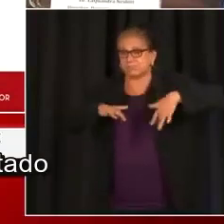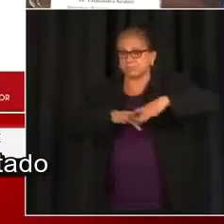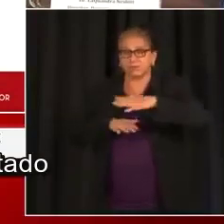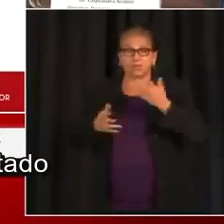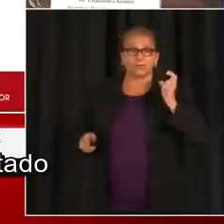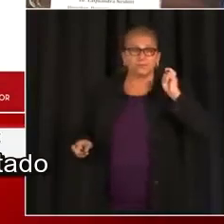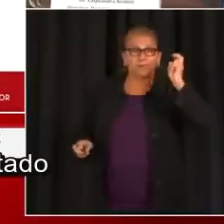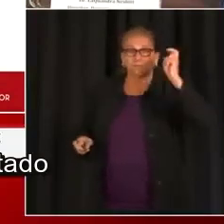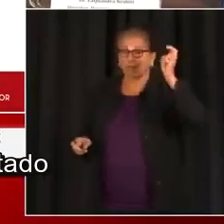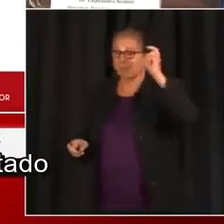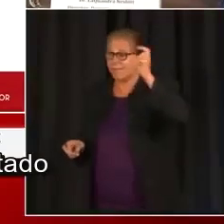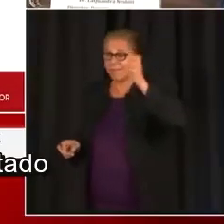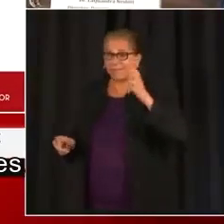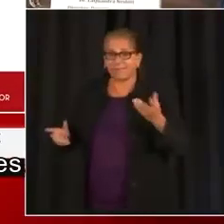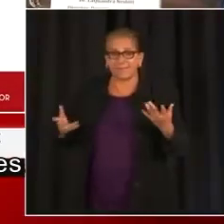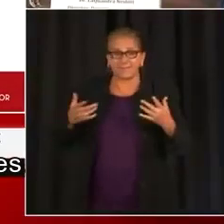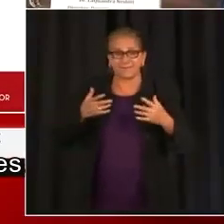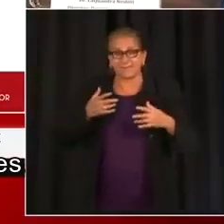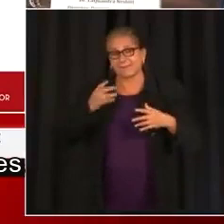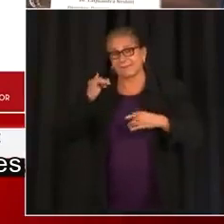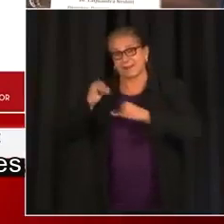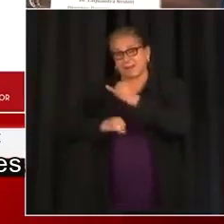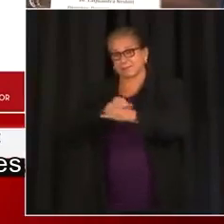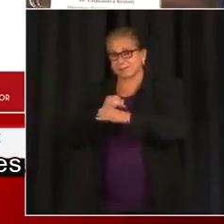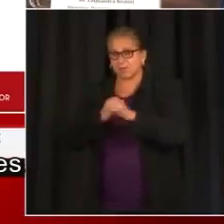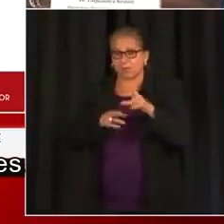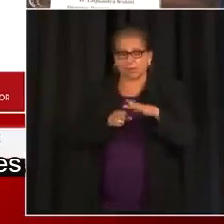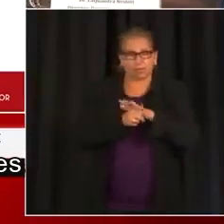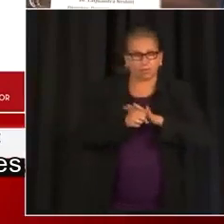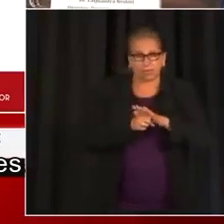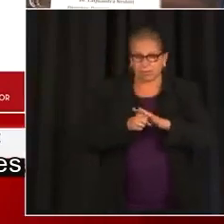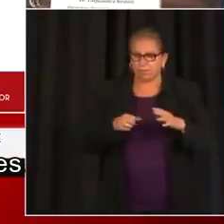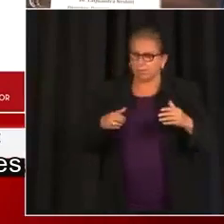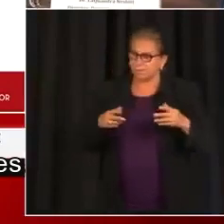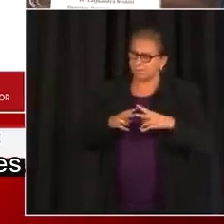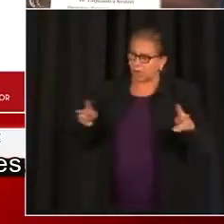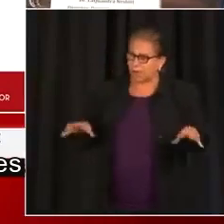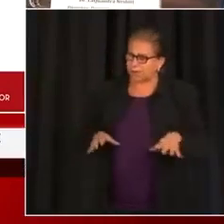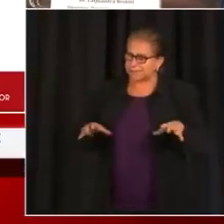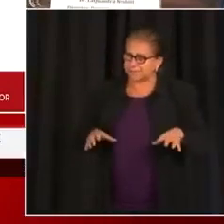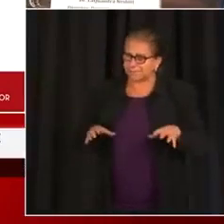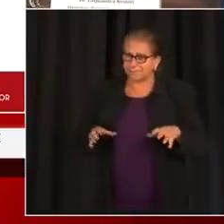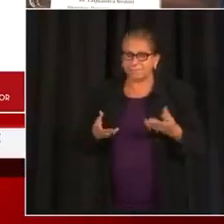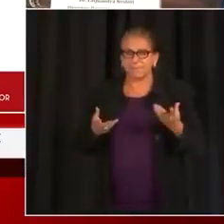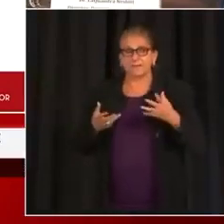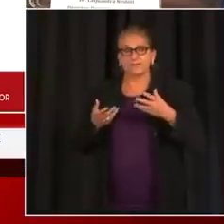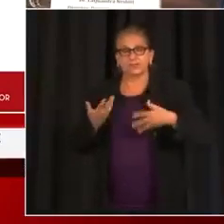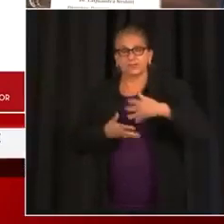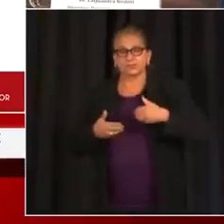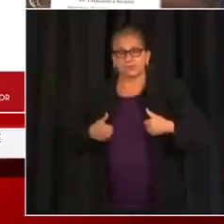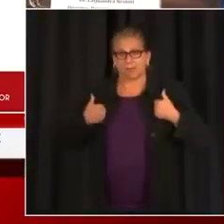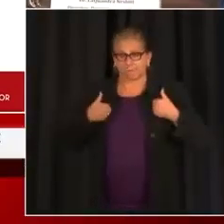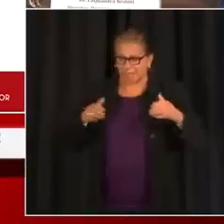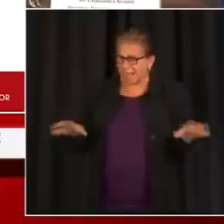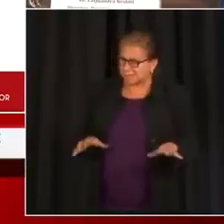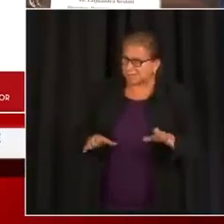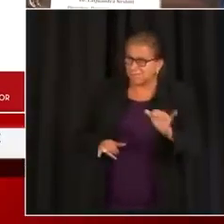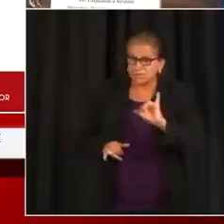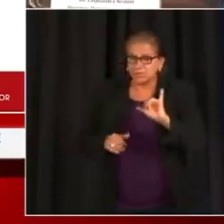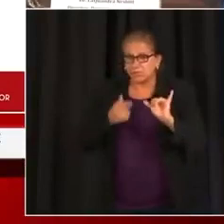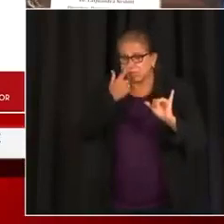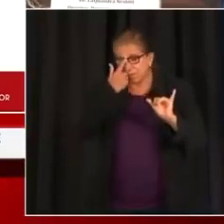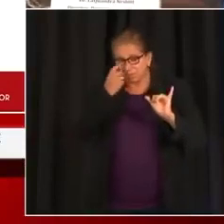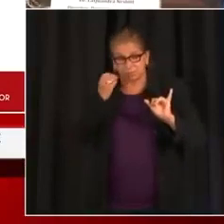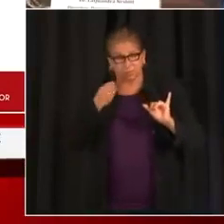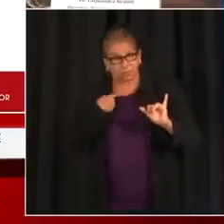visto un incremento en los últimos meses. Son viajes, tanto viajes nacionales como internacionales, cenar al aire afuera de casa